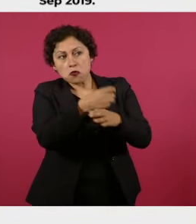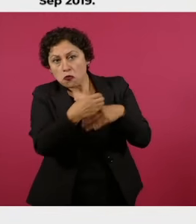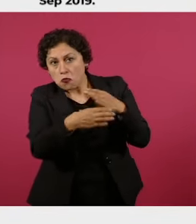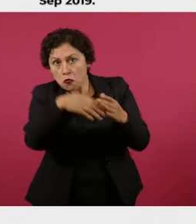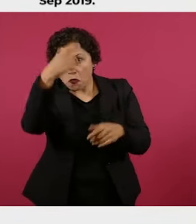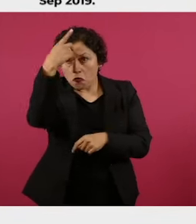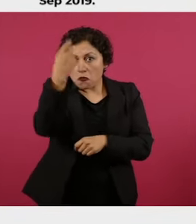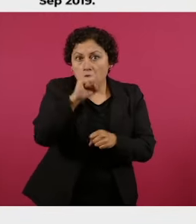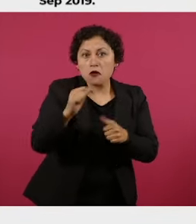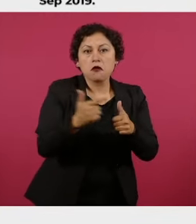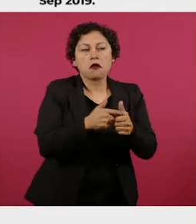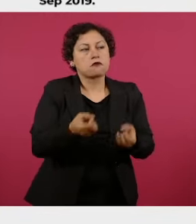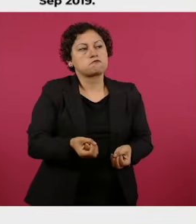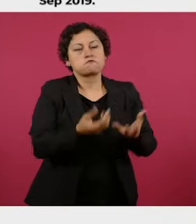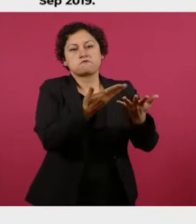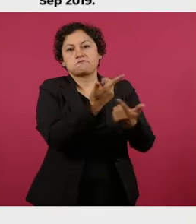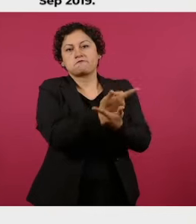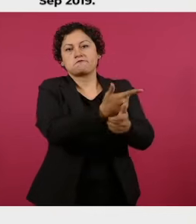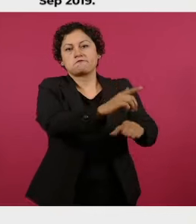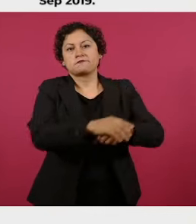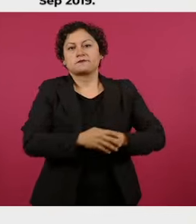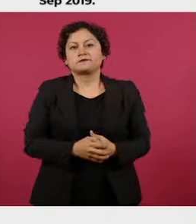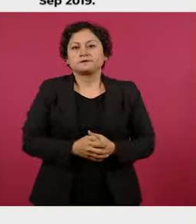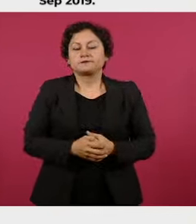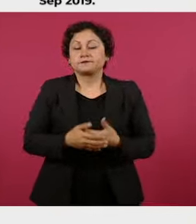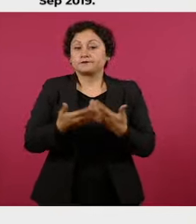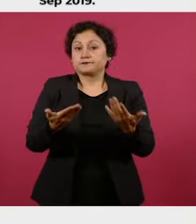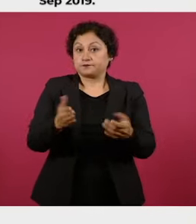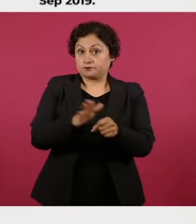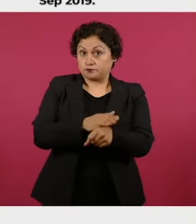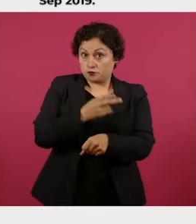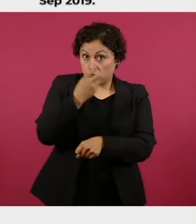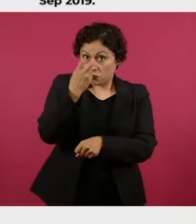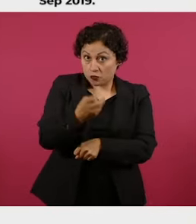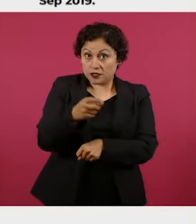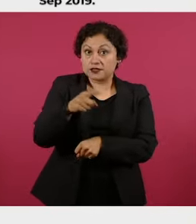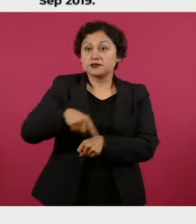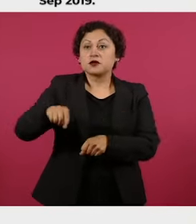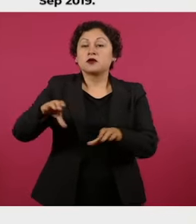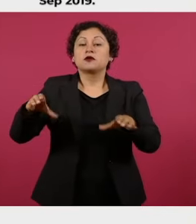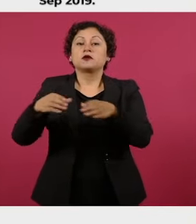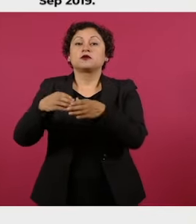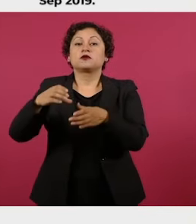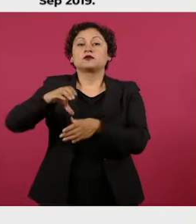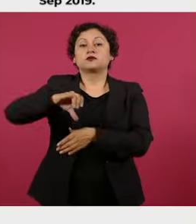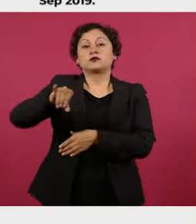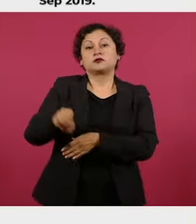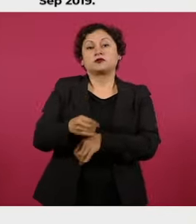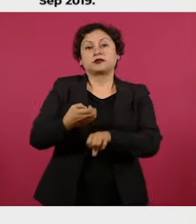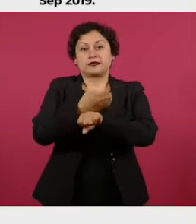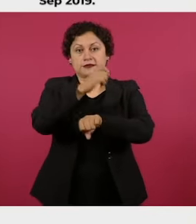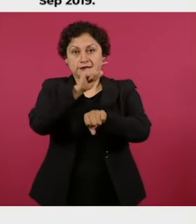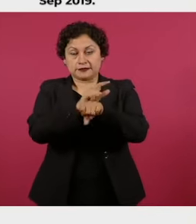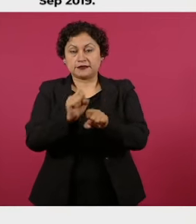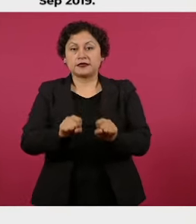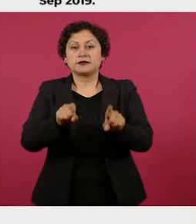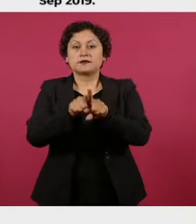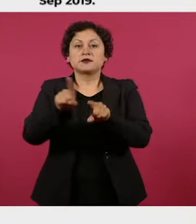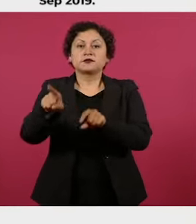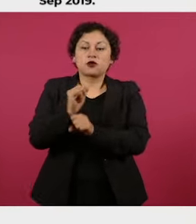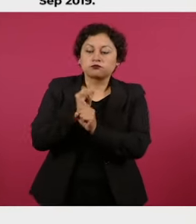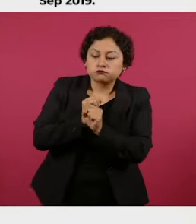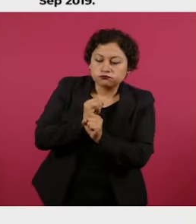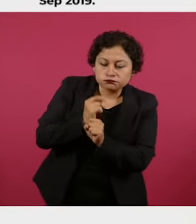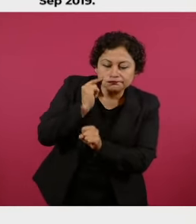ordenado en su contra. Ante esta situación, el Consejo de la Judicatura Estatal inició una investigación en contra del juez